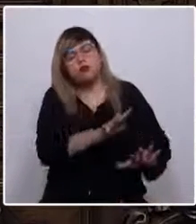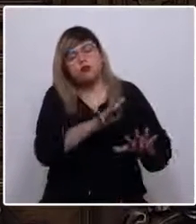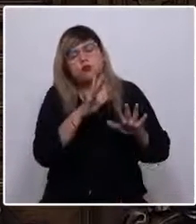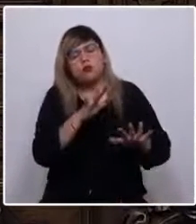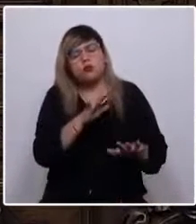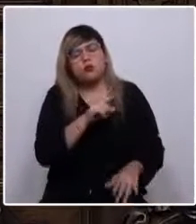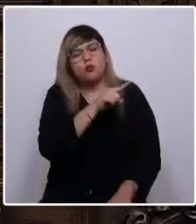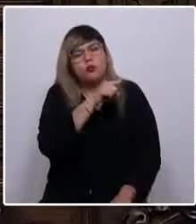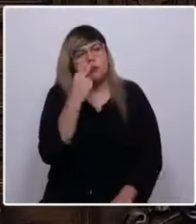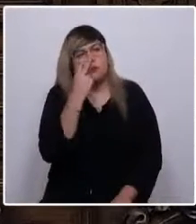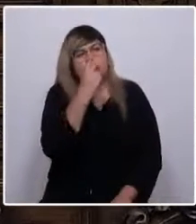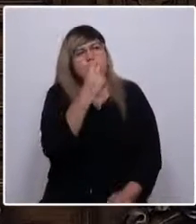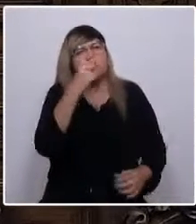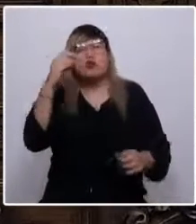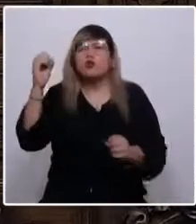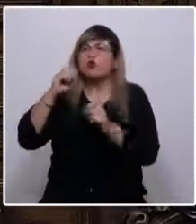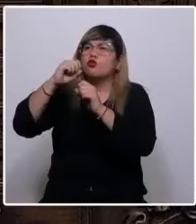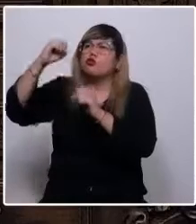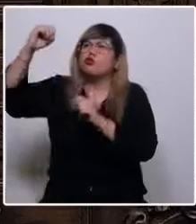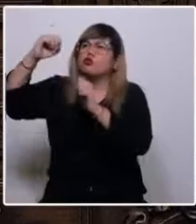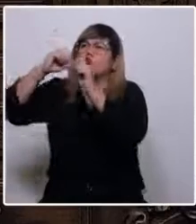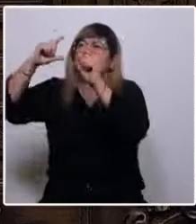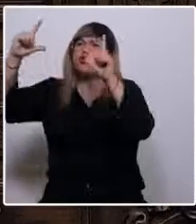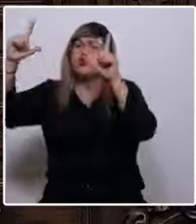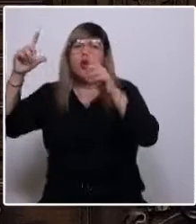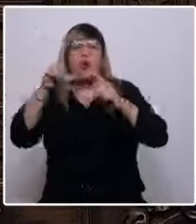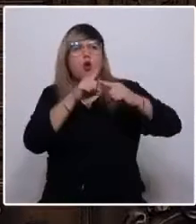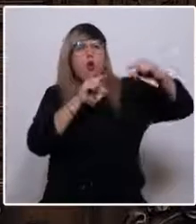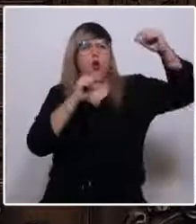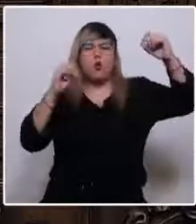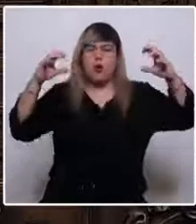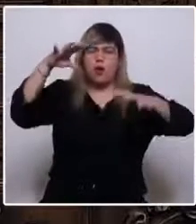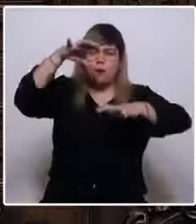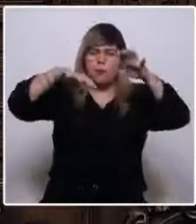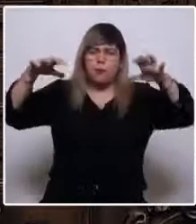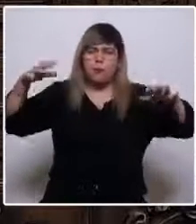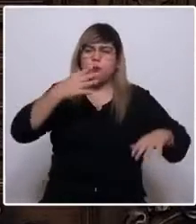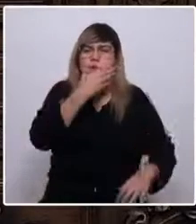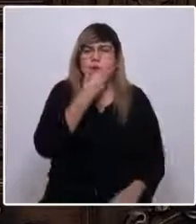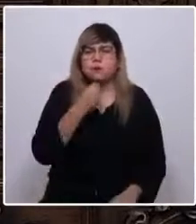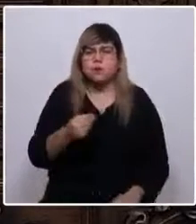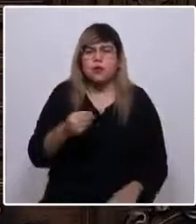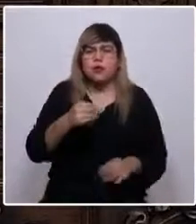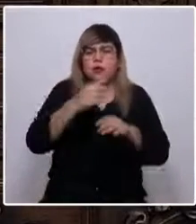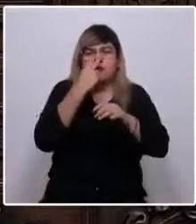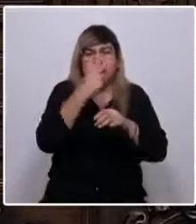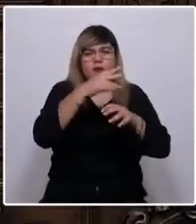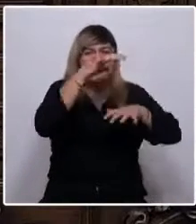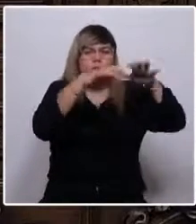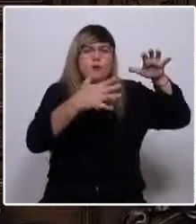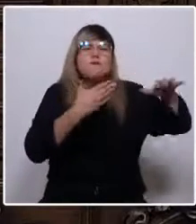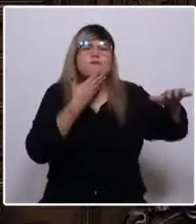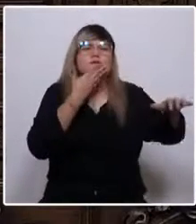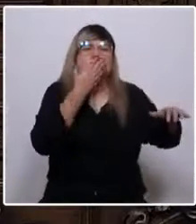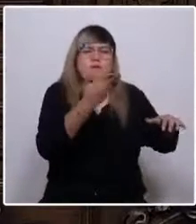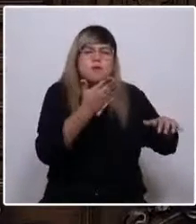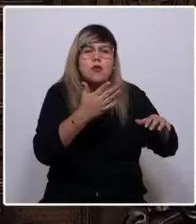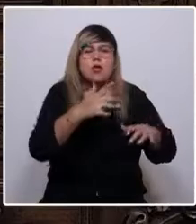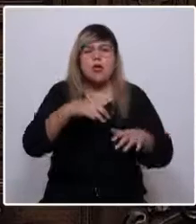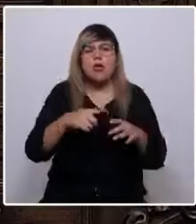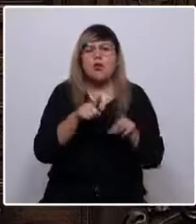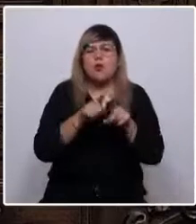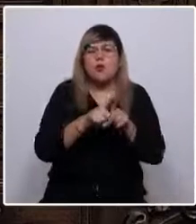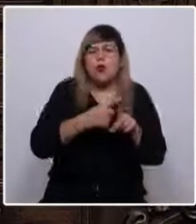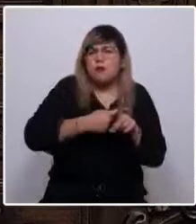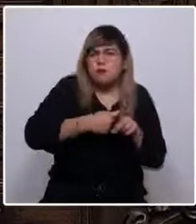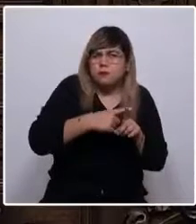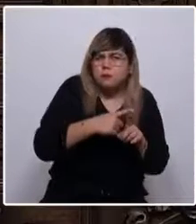que se besa con el sol y con la luna, y su manto llega al mar transformándose en espuma. Cordillera herida, amenazada y profanada,